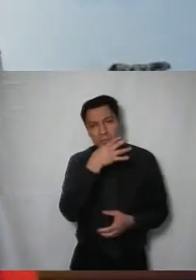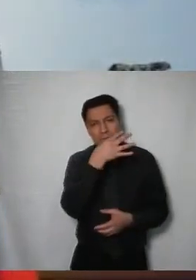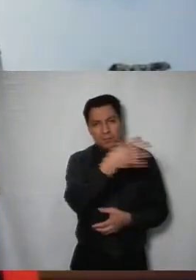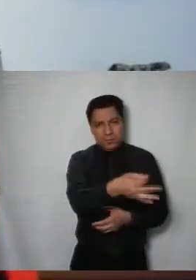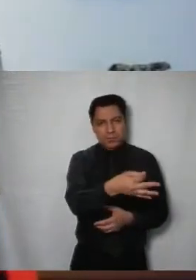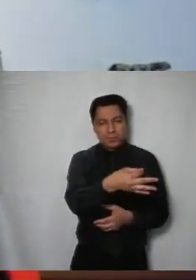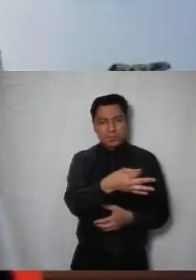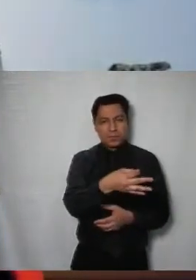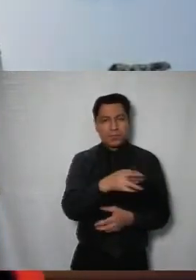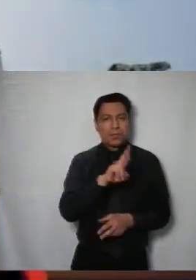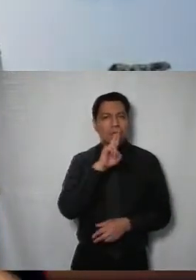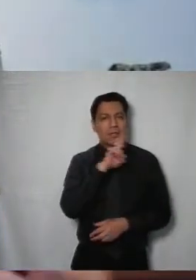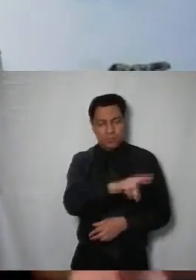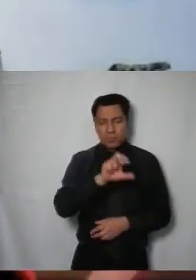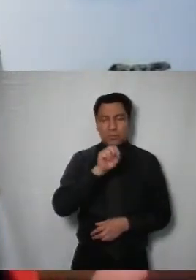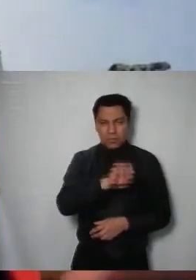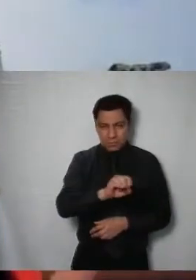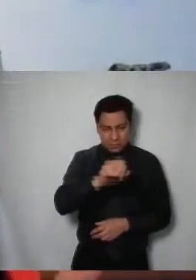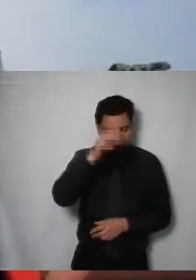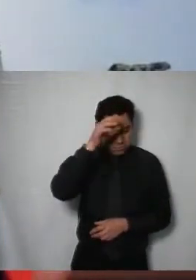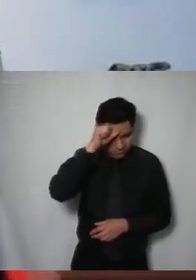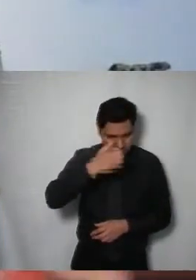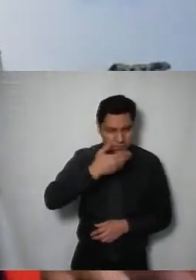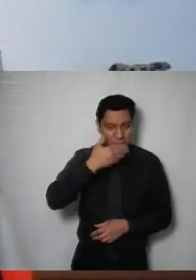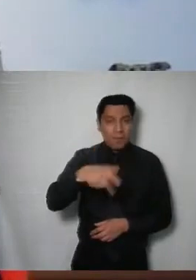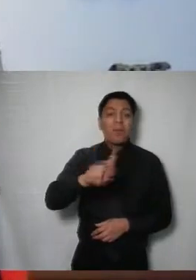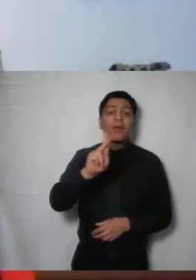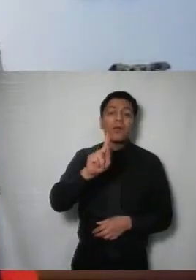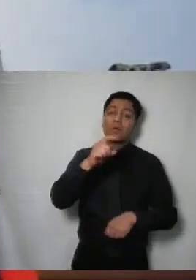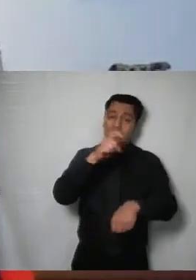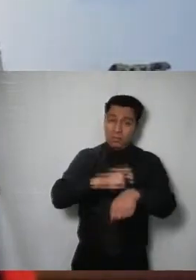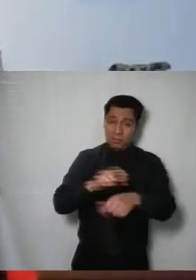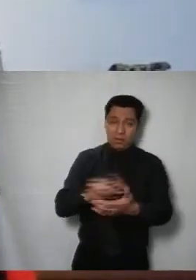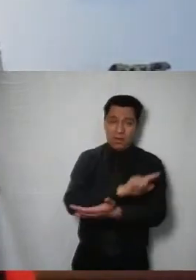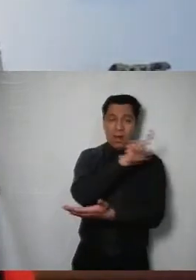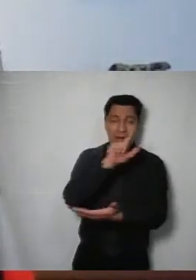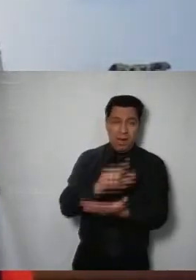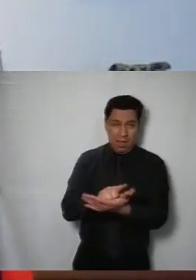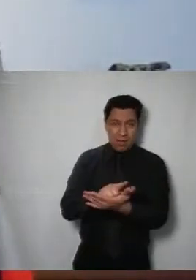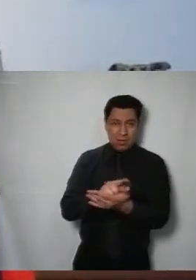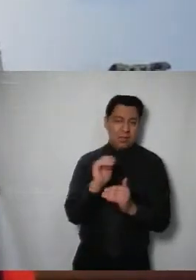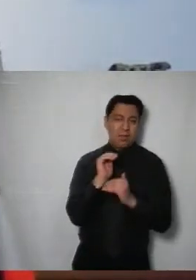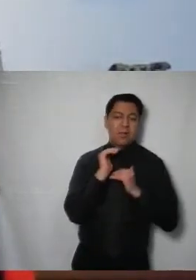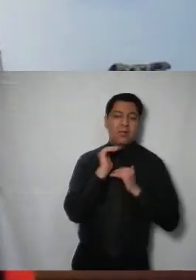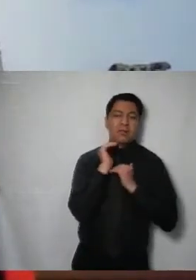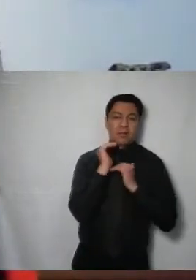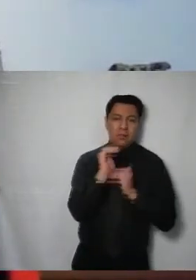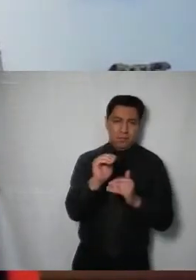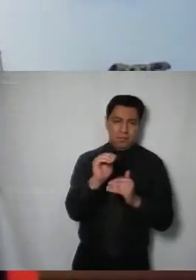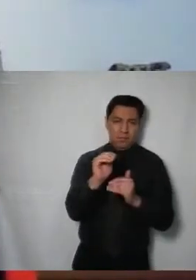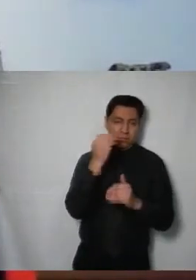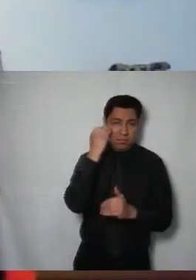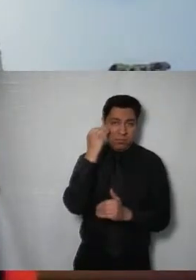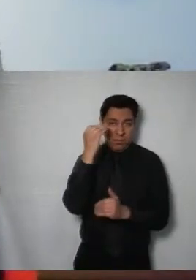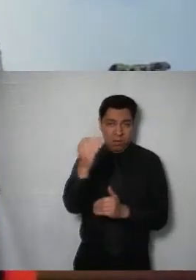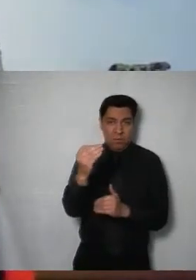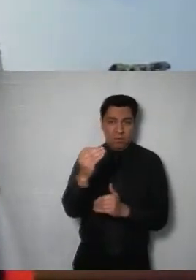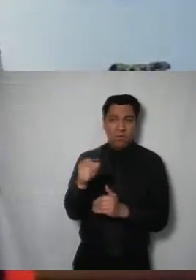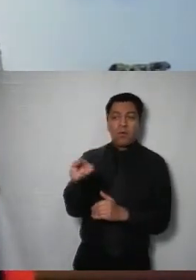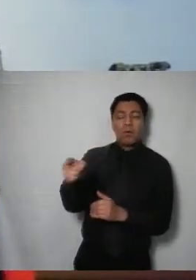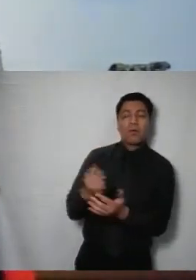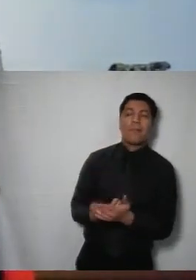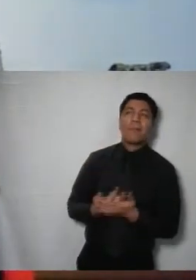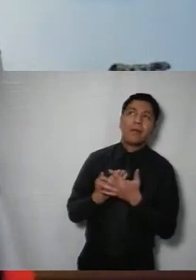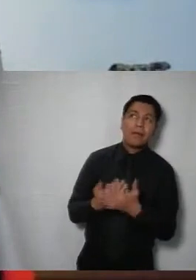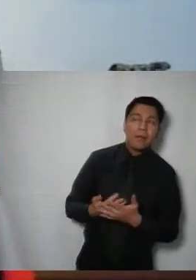pidió para ese efecto y luego entonces es que consideramos que no sería lo más apropiado el ordenar que nuevamente